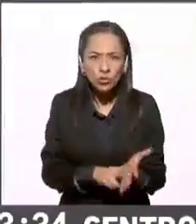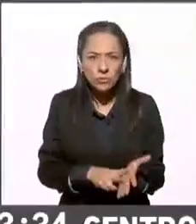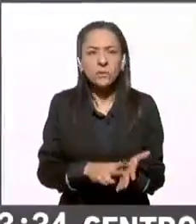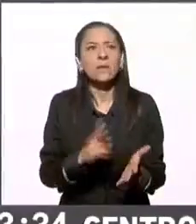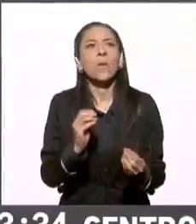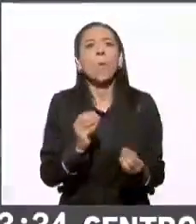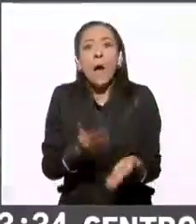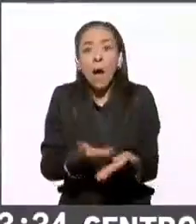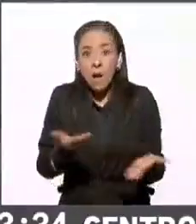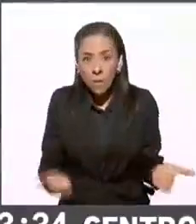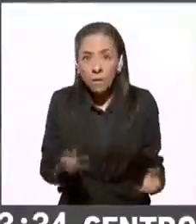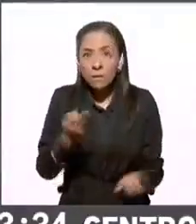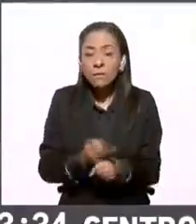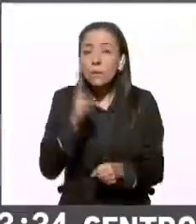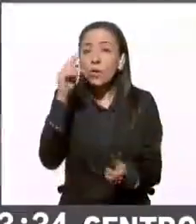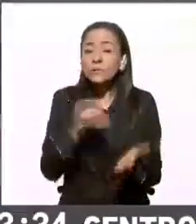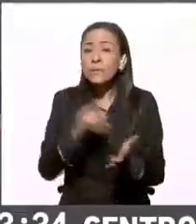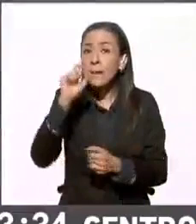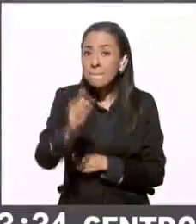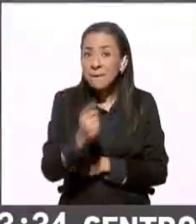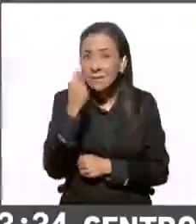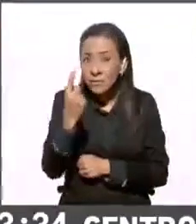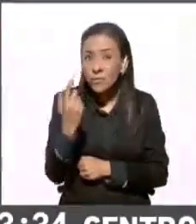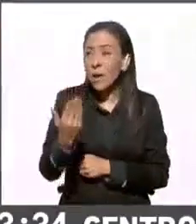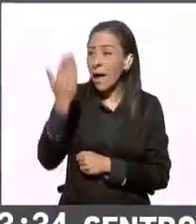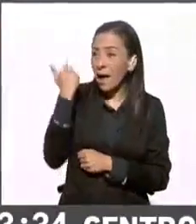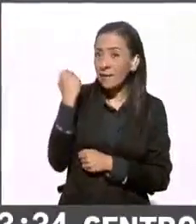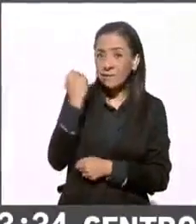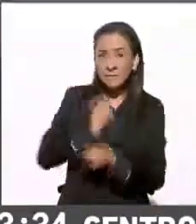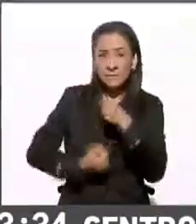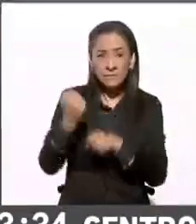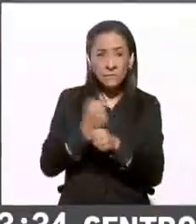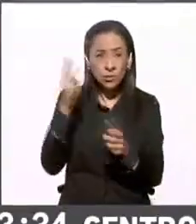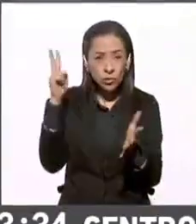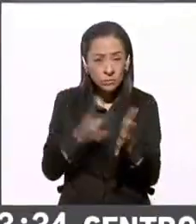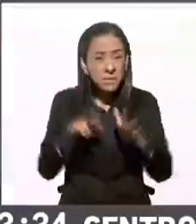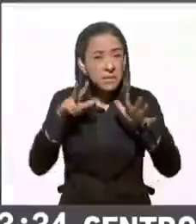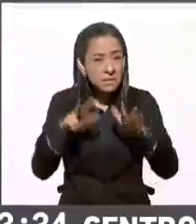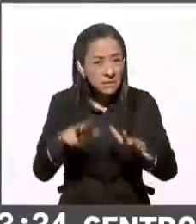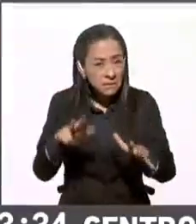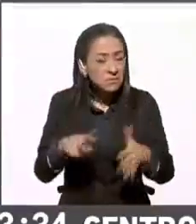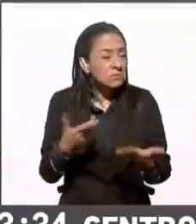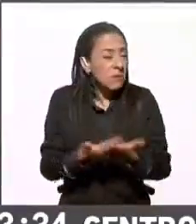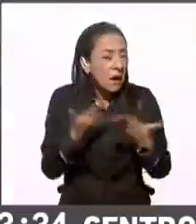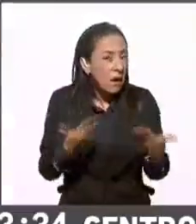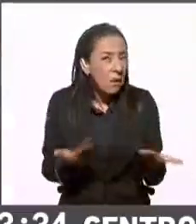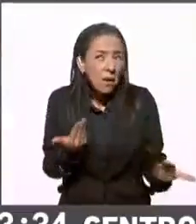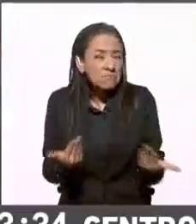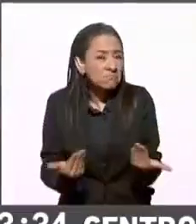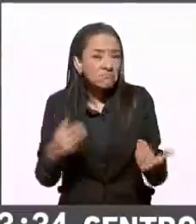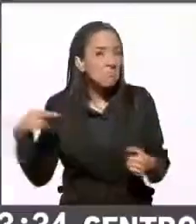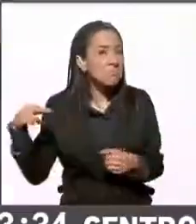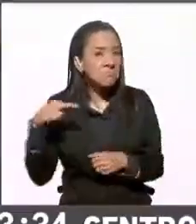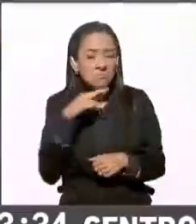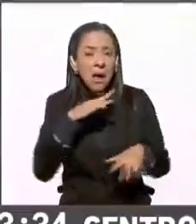¿no? 2021, ni siquiera es lo mismo de 2018, puede variar, puede variar el resultado y finalmente esto es un reflejo